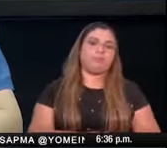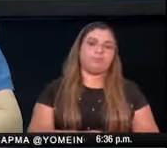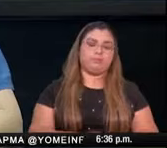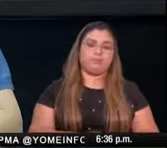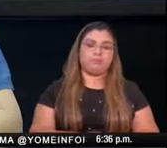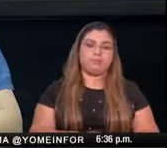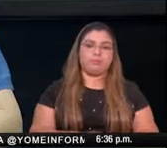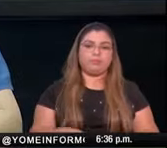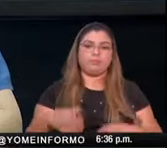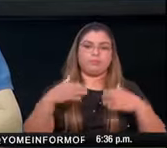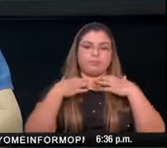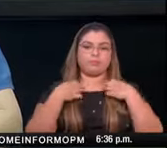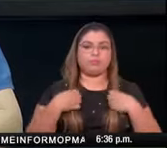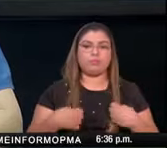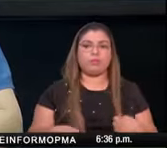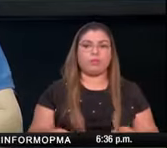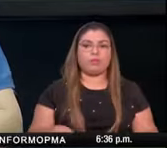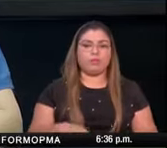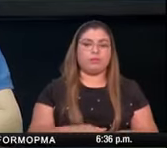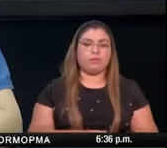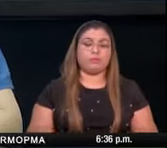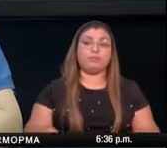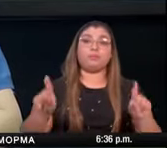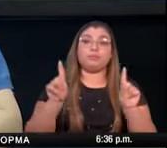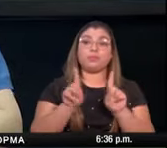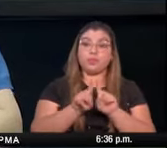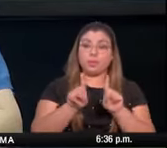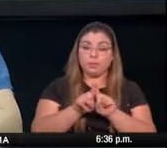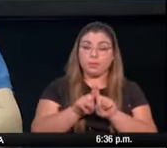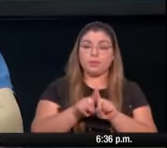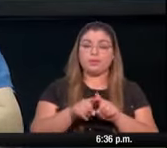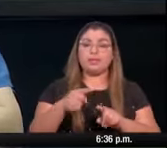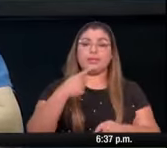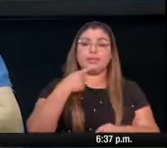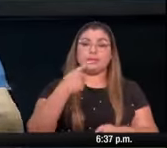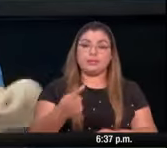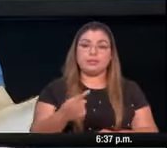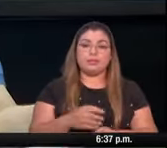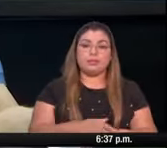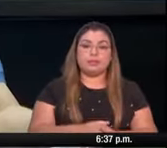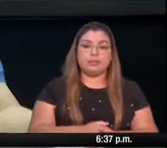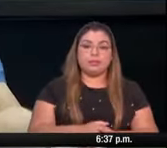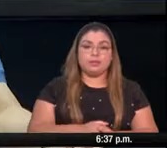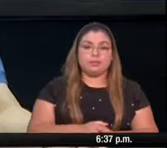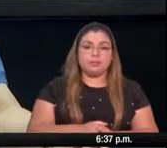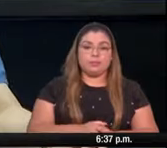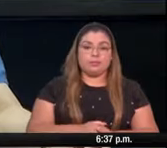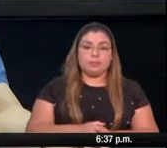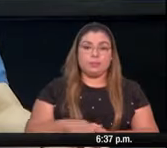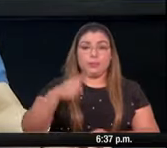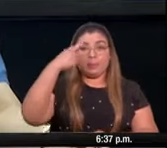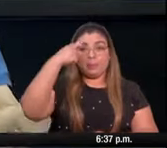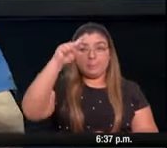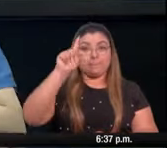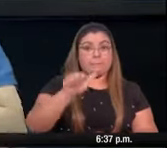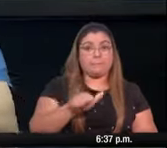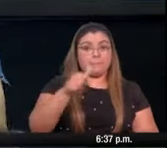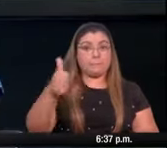ministro Luis Francisco Sucre también es minister que digamos que para el resto